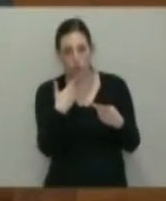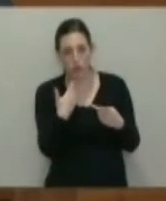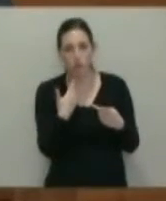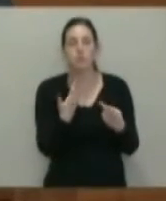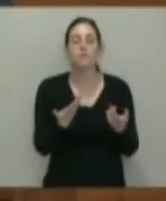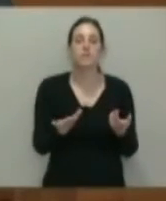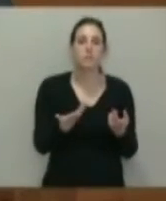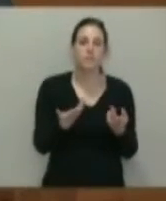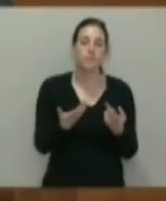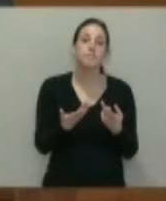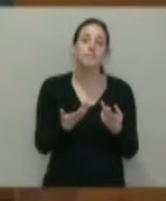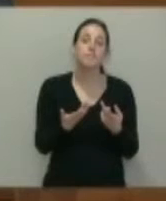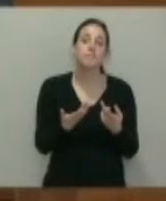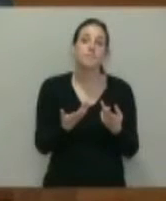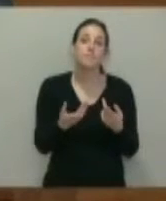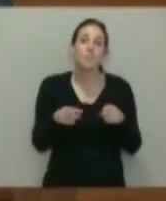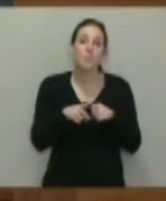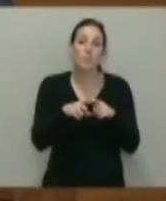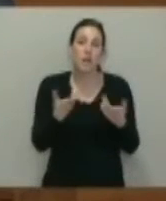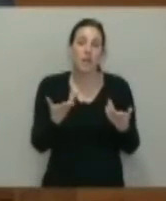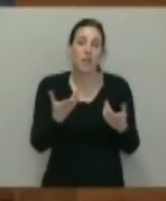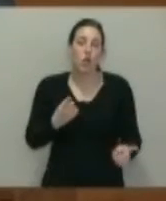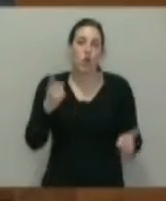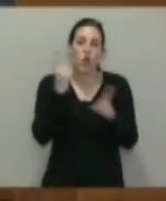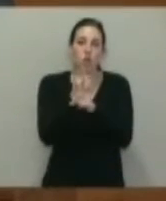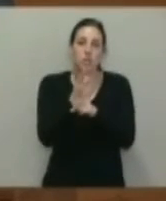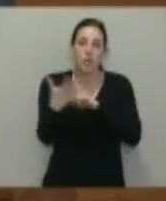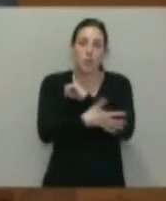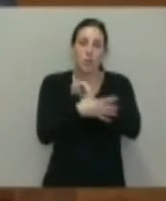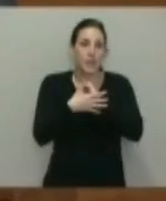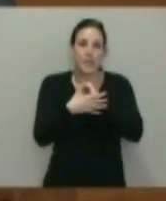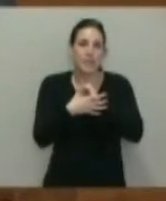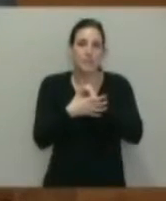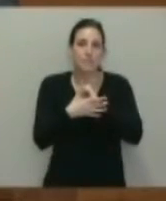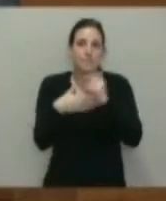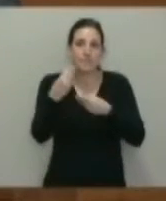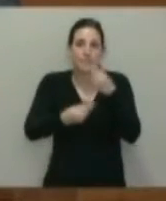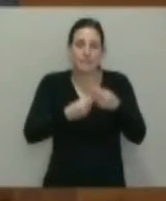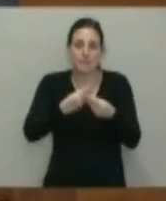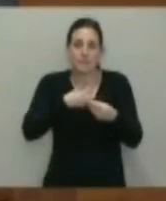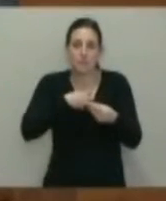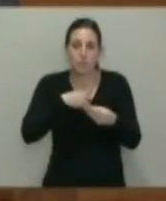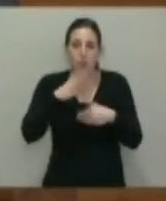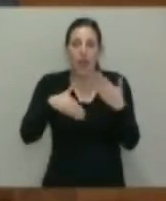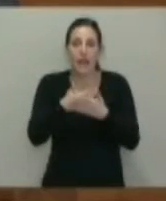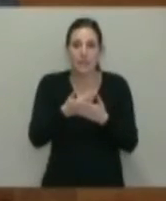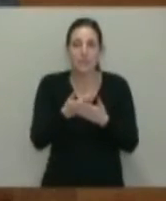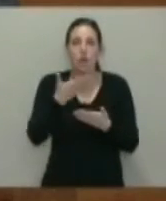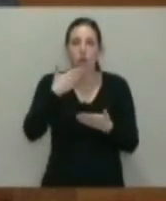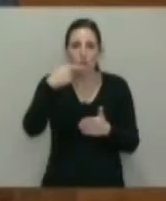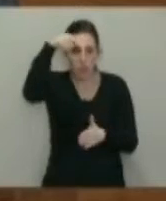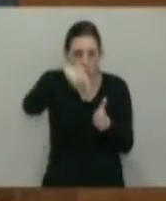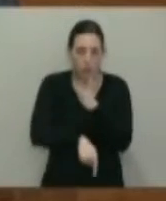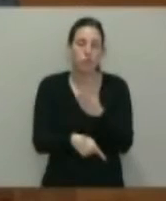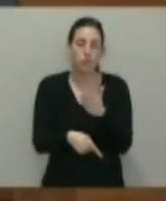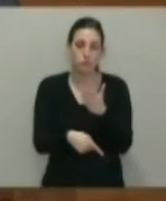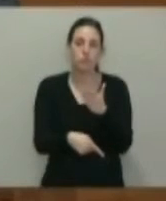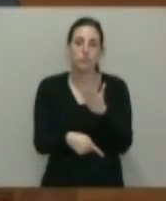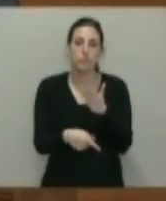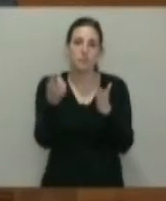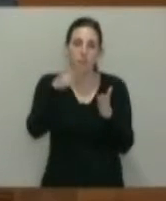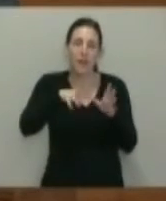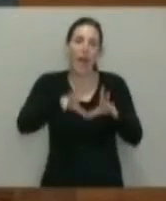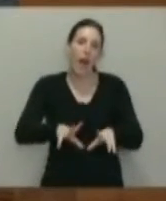Reconocerlo y conocerlo. Y, desde luego, no podemos combatir la pobreza hasta que no seamos capaces de conocerla en todas sus dimensiones y de